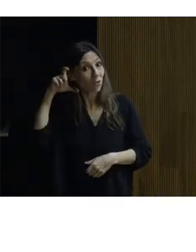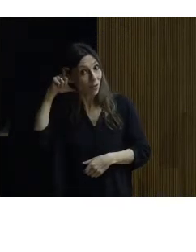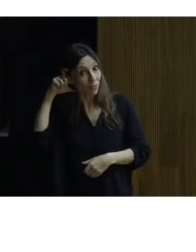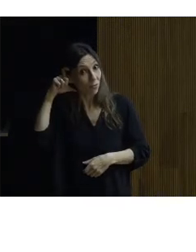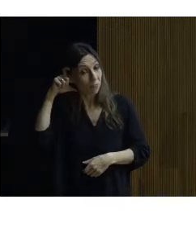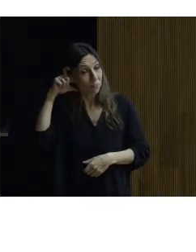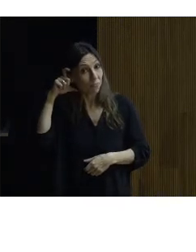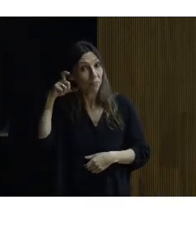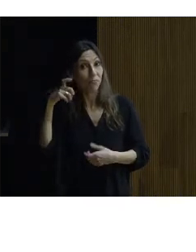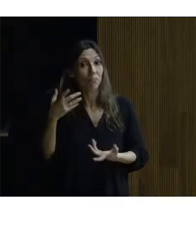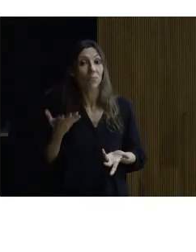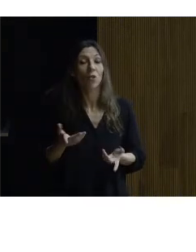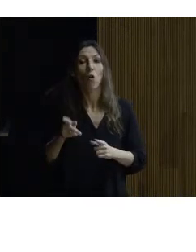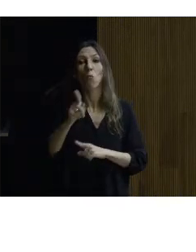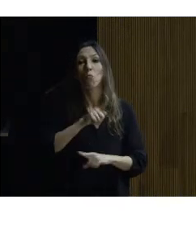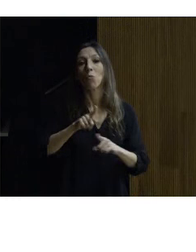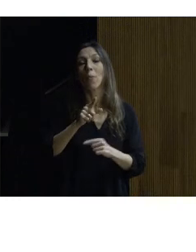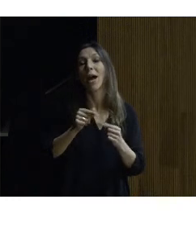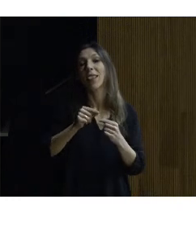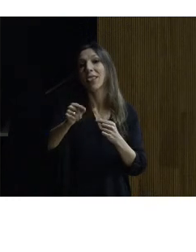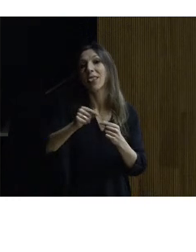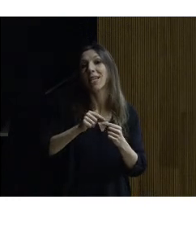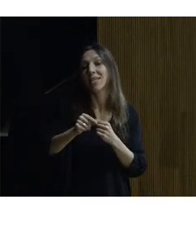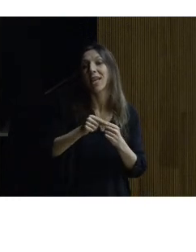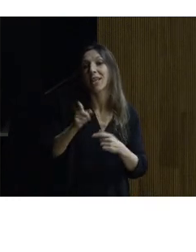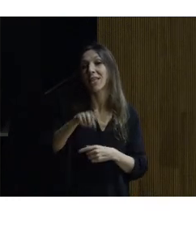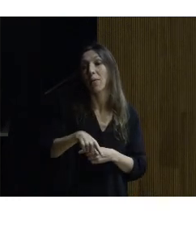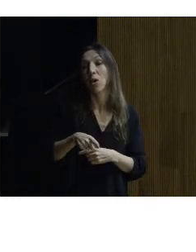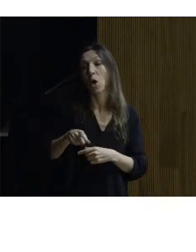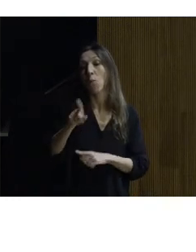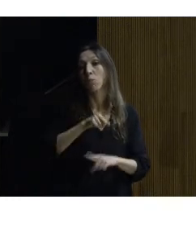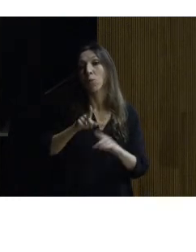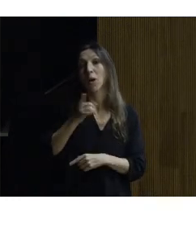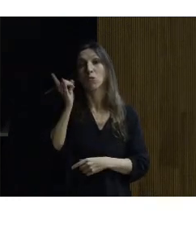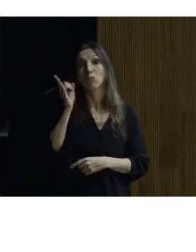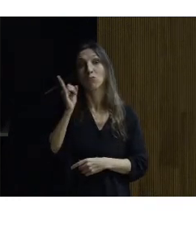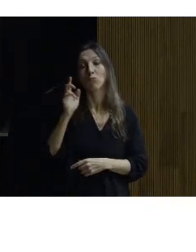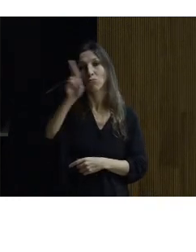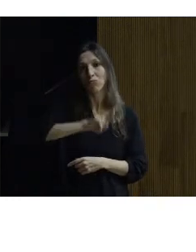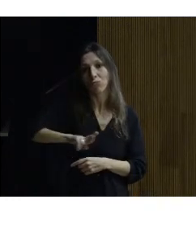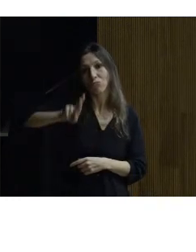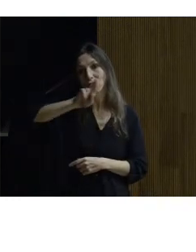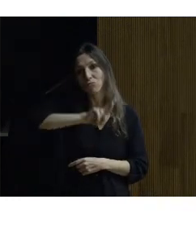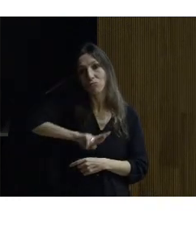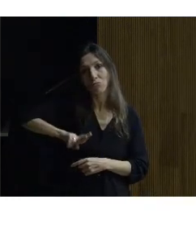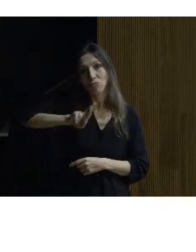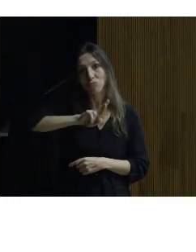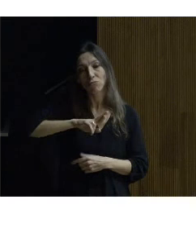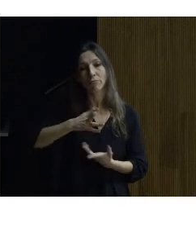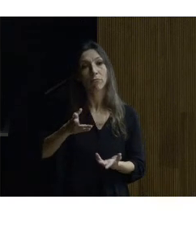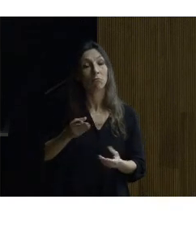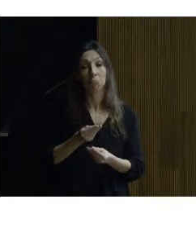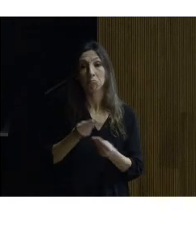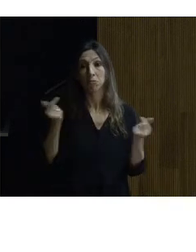lo cual el problema de la distancia el problema de la reverberación por el rebote de la onda de sonido acústico desaparece